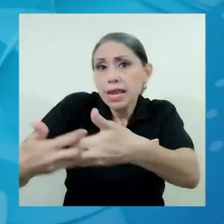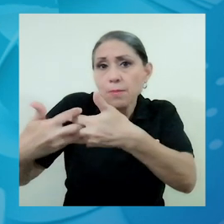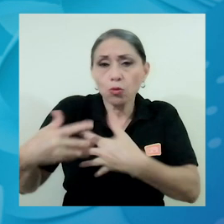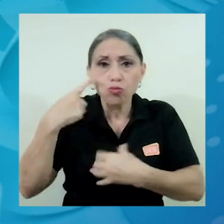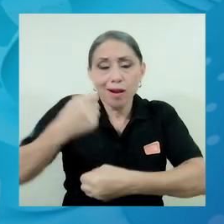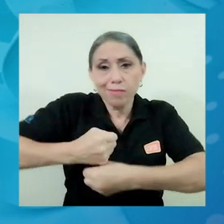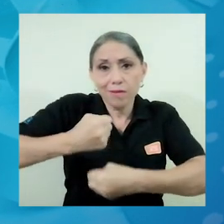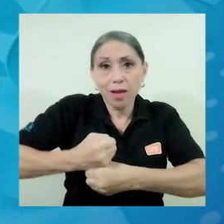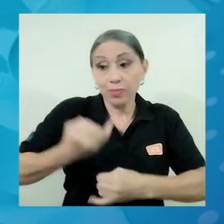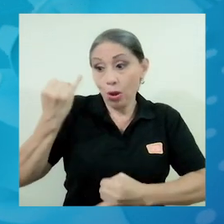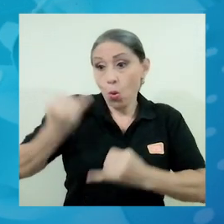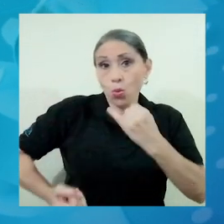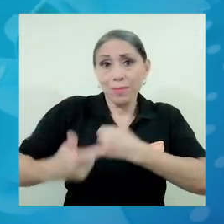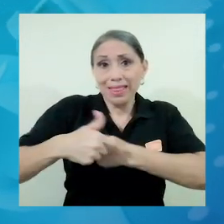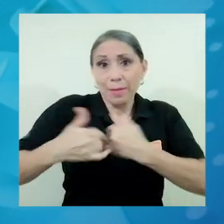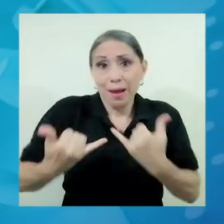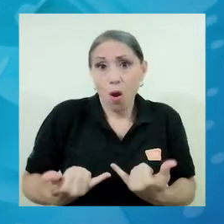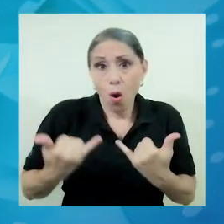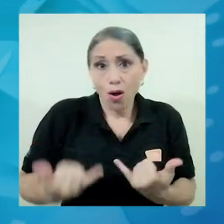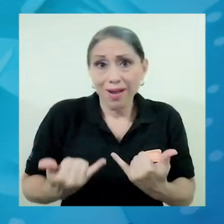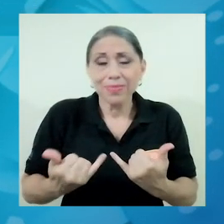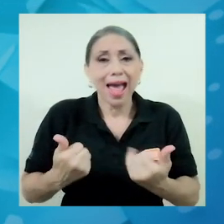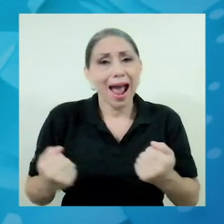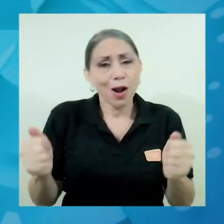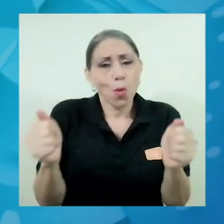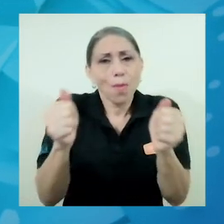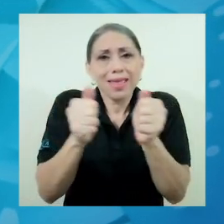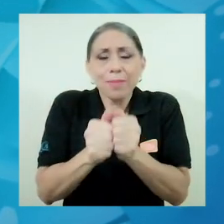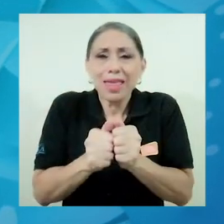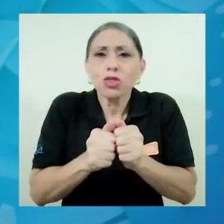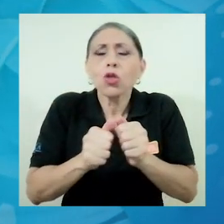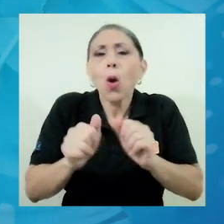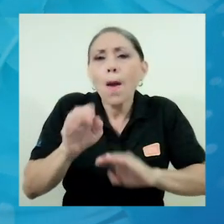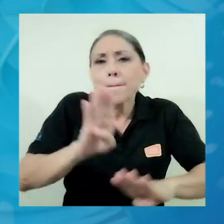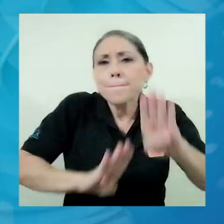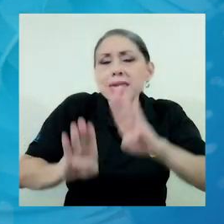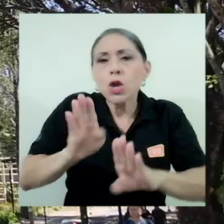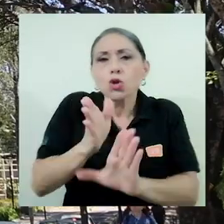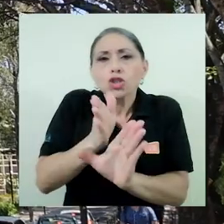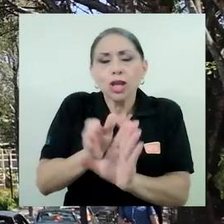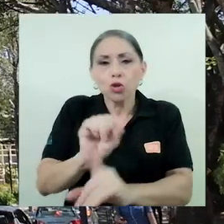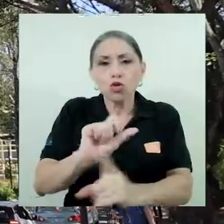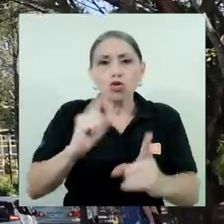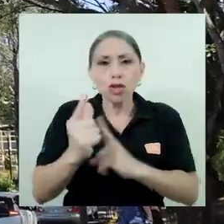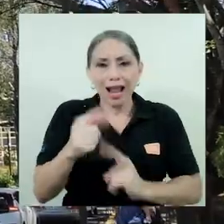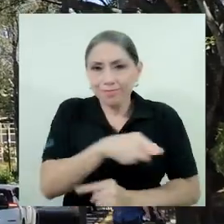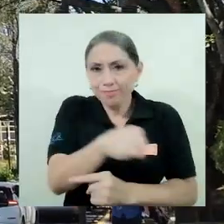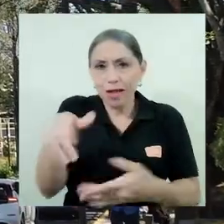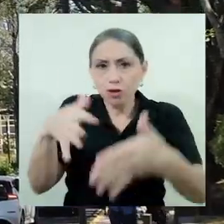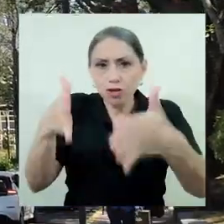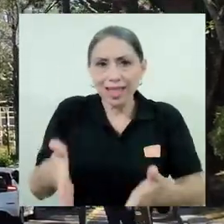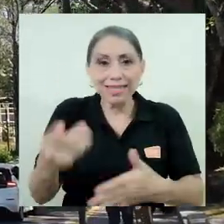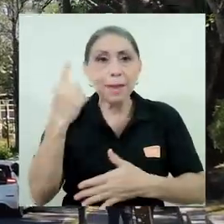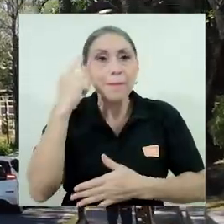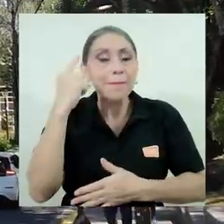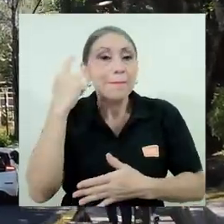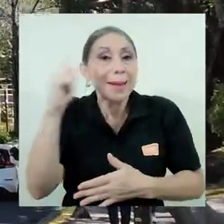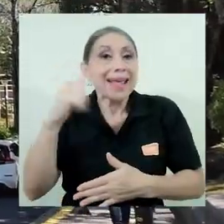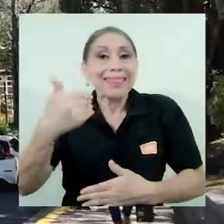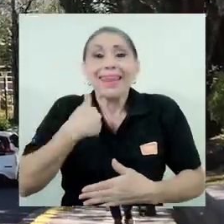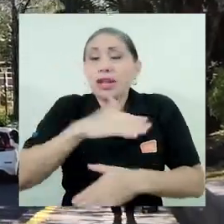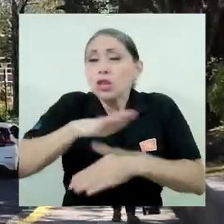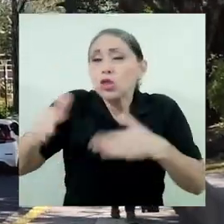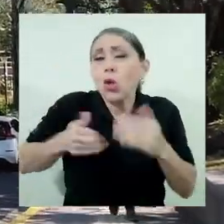en esta última etapa el acompañamiento biopsicosocial a los estudiantes para poder contar con todo un escenario